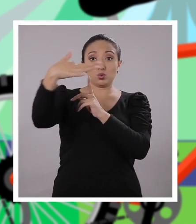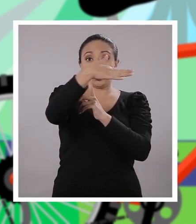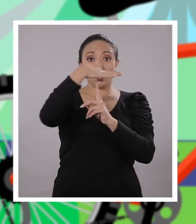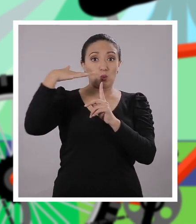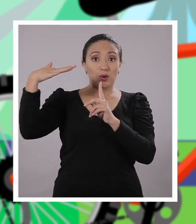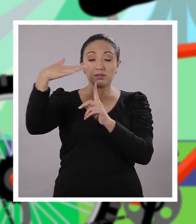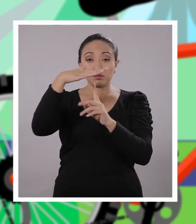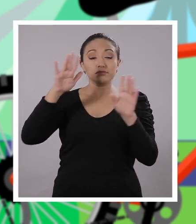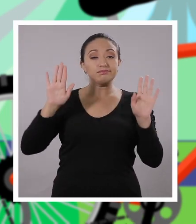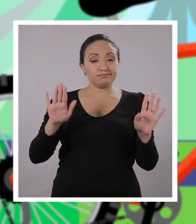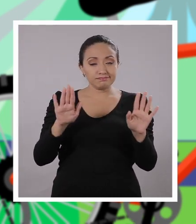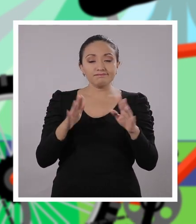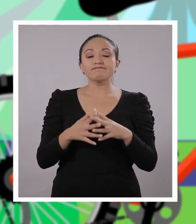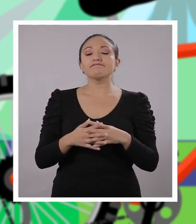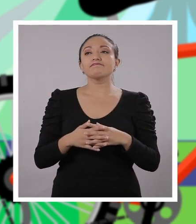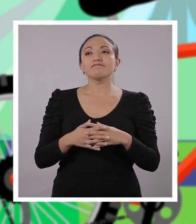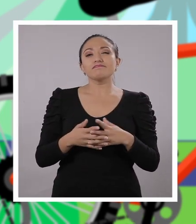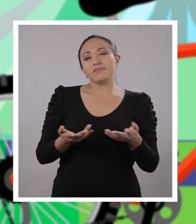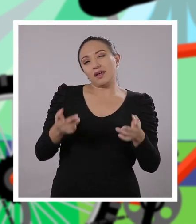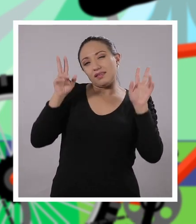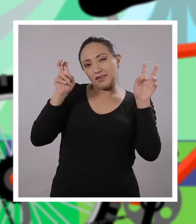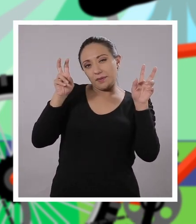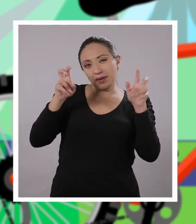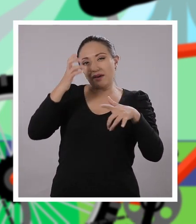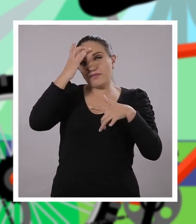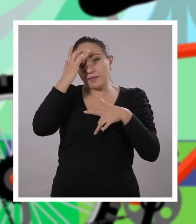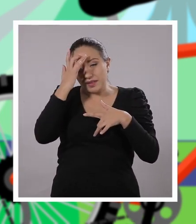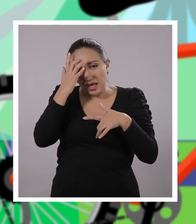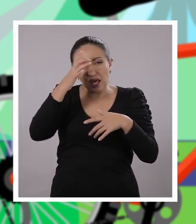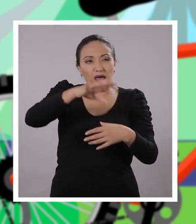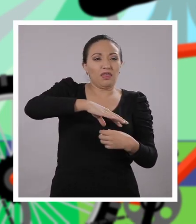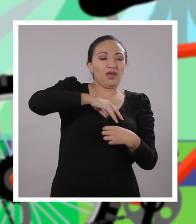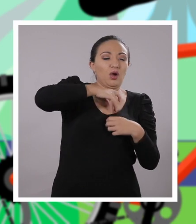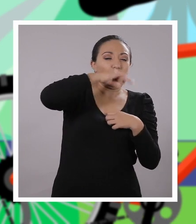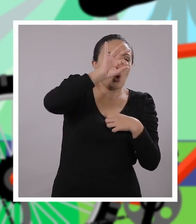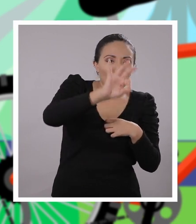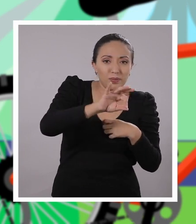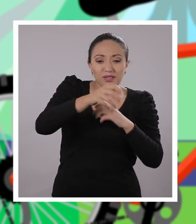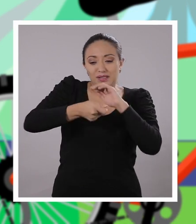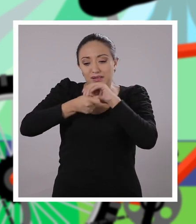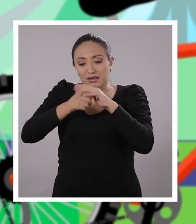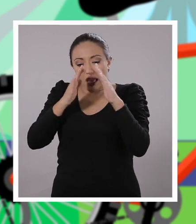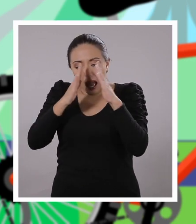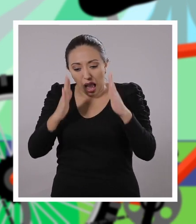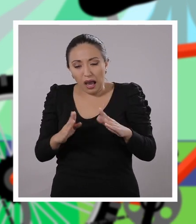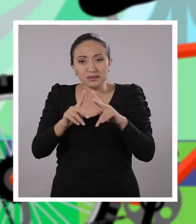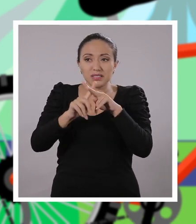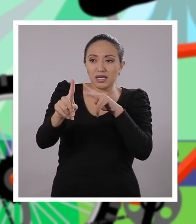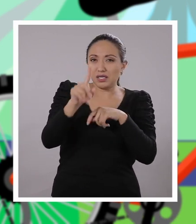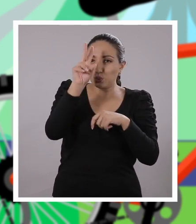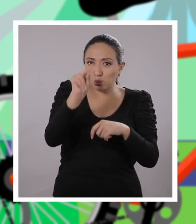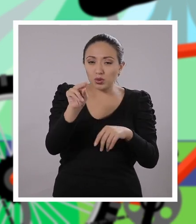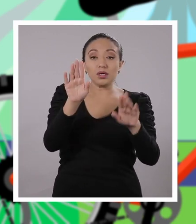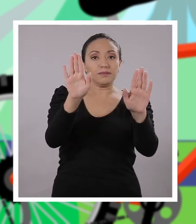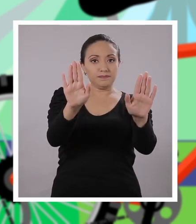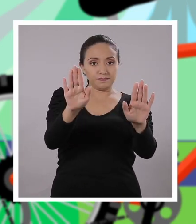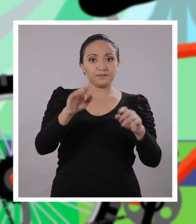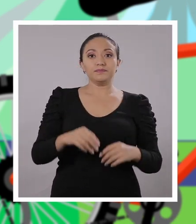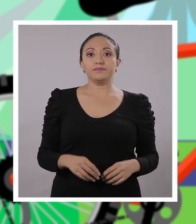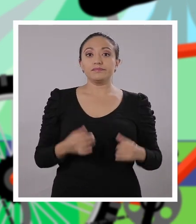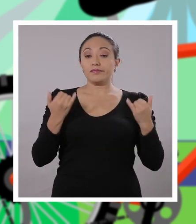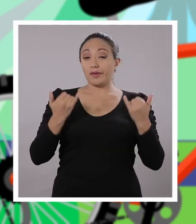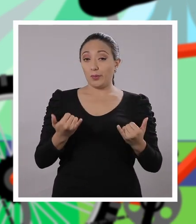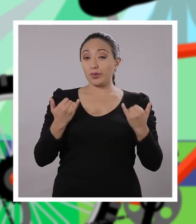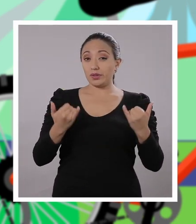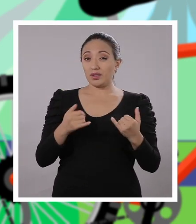en esta realidad distinta que estamos viviendo hoy por hoy con el tema del confinamiento, de estar en casa, de no salir, hay un fenómeno